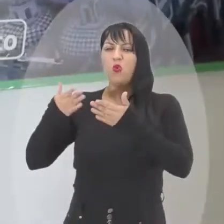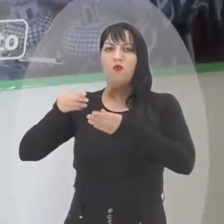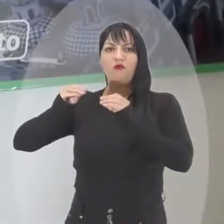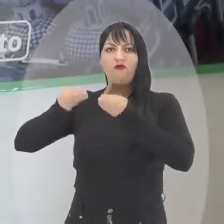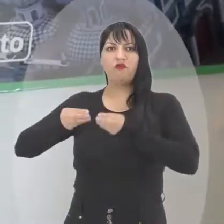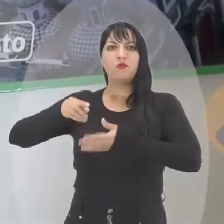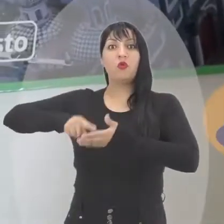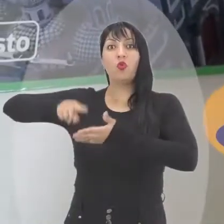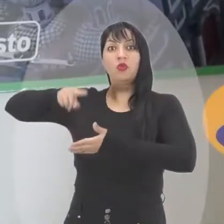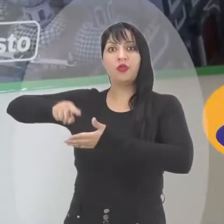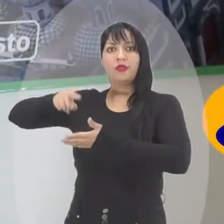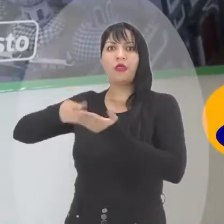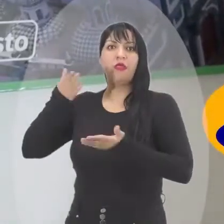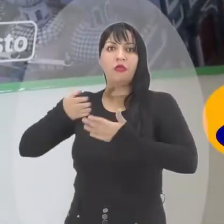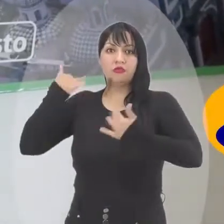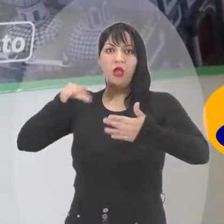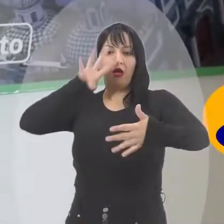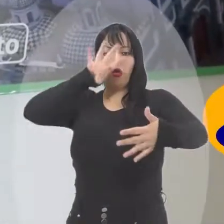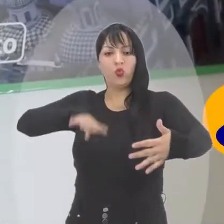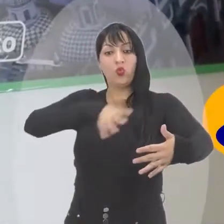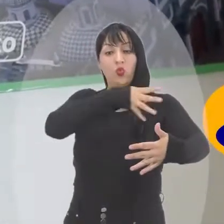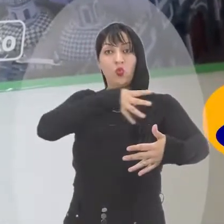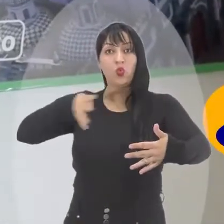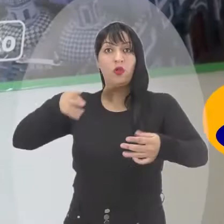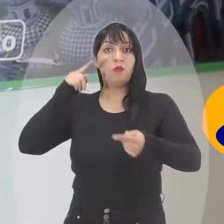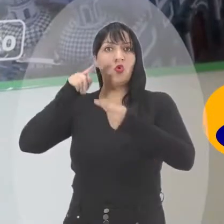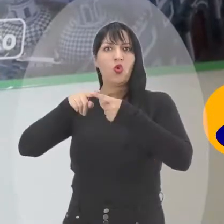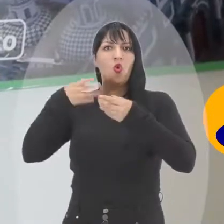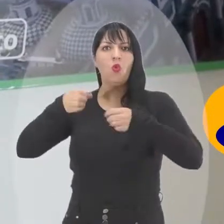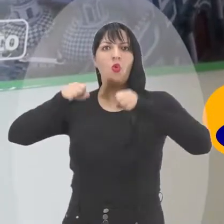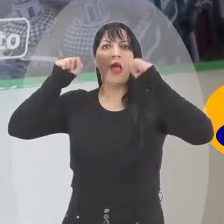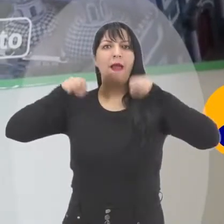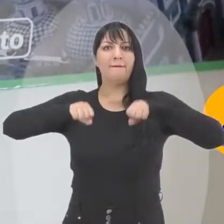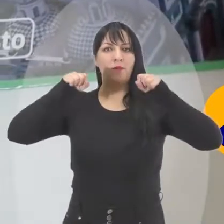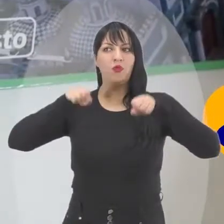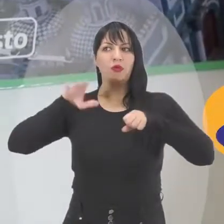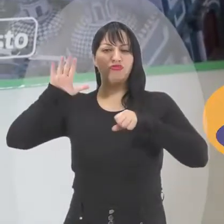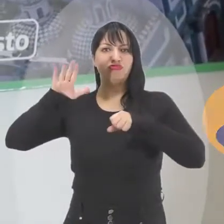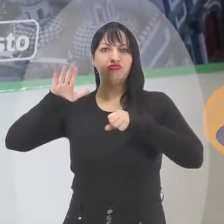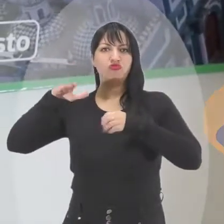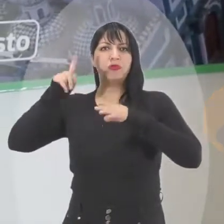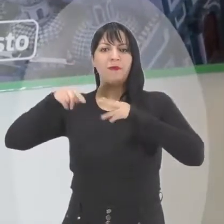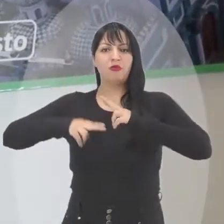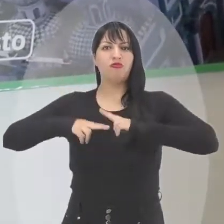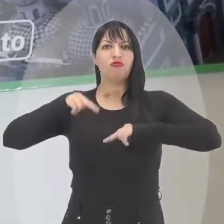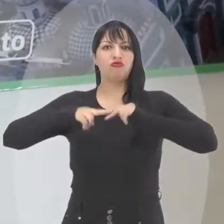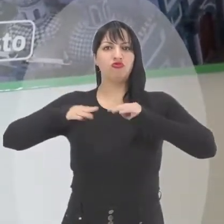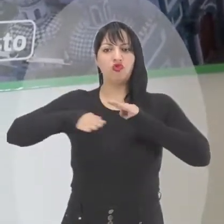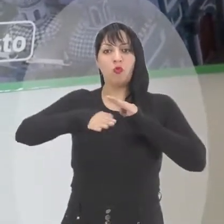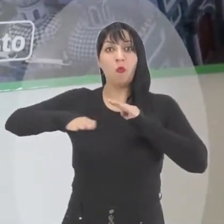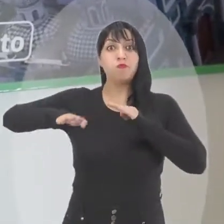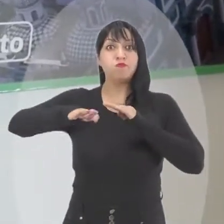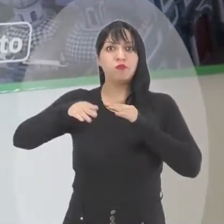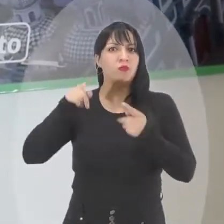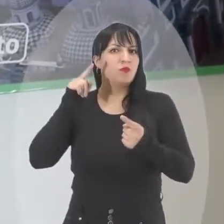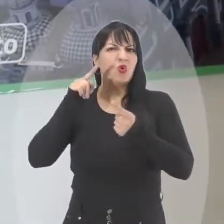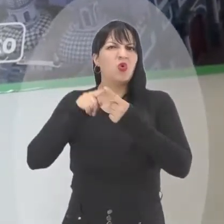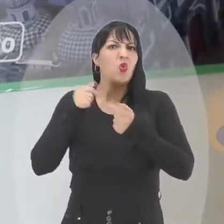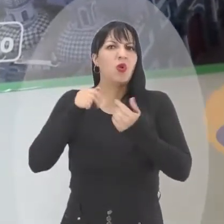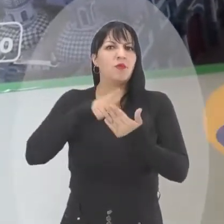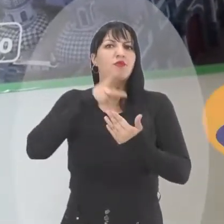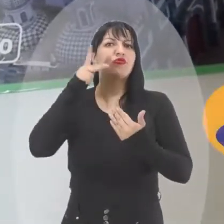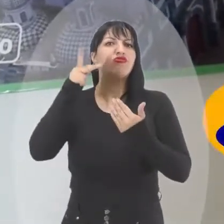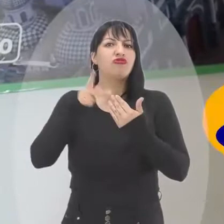¿Qué proceso de contratación de acuerdo con el cronograma para la adjudicación de los contratos de interventoría y de obra